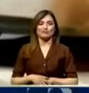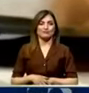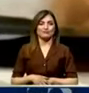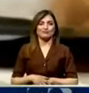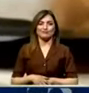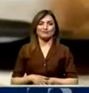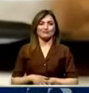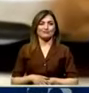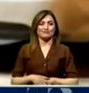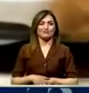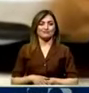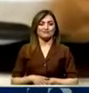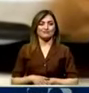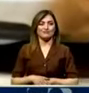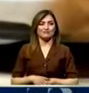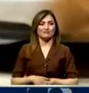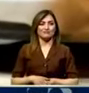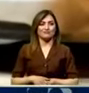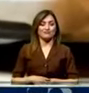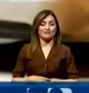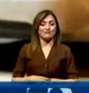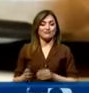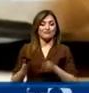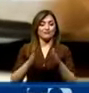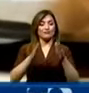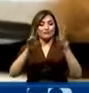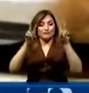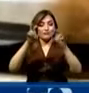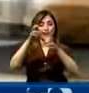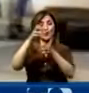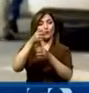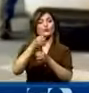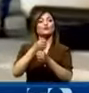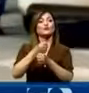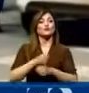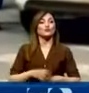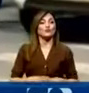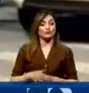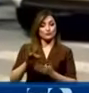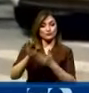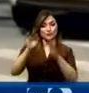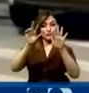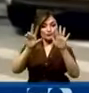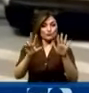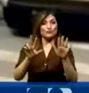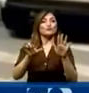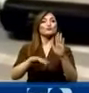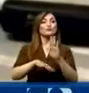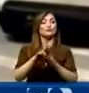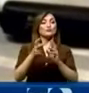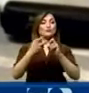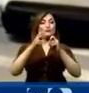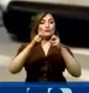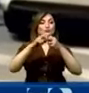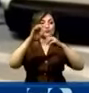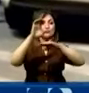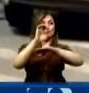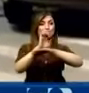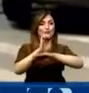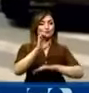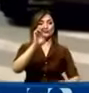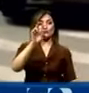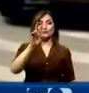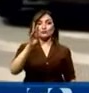Ministra, vamos a hablar ahora de seguridad. En la zona 8, que es la zona de mayor problema del país, 271 muertes